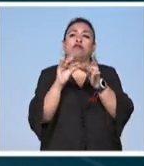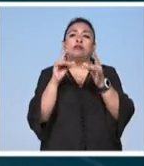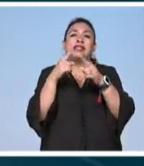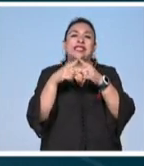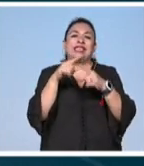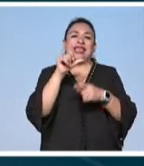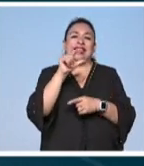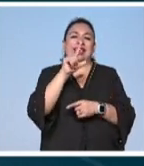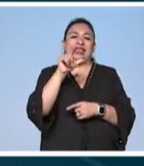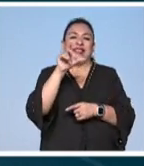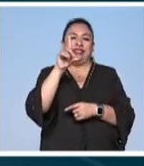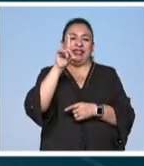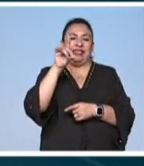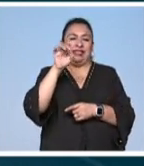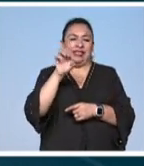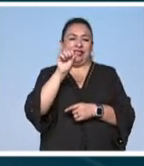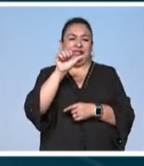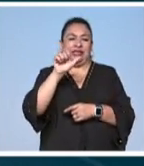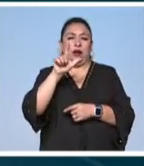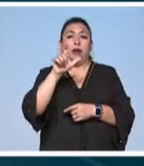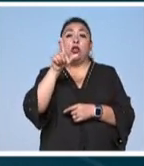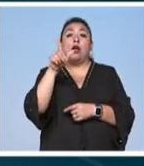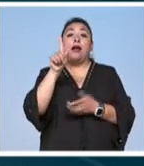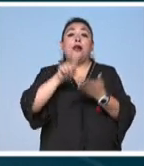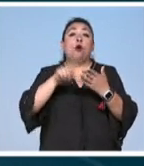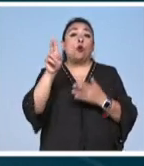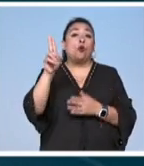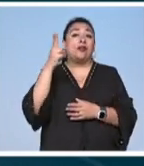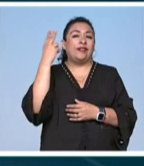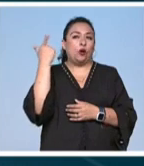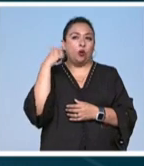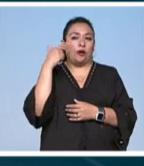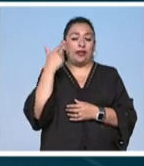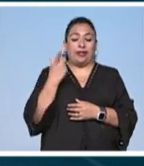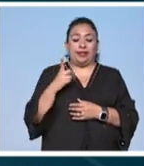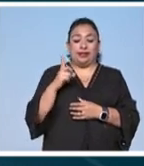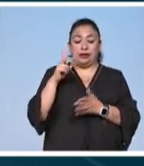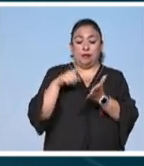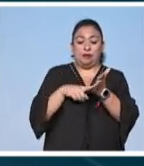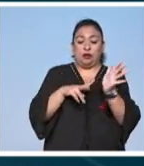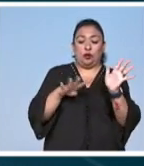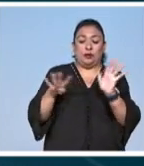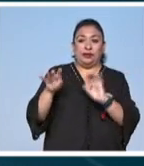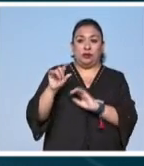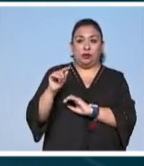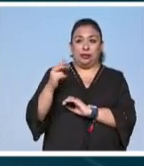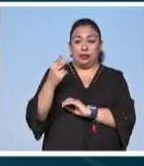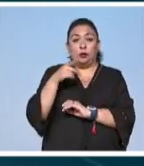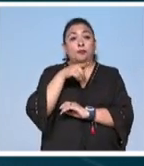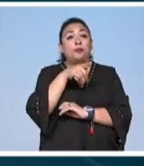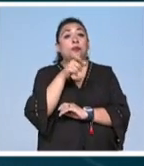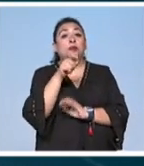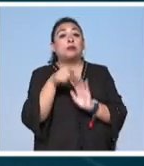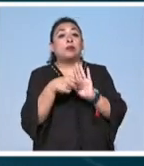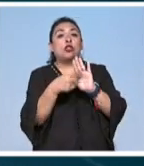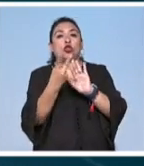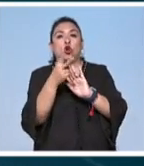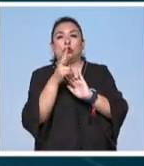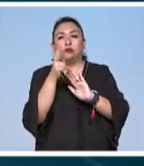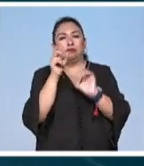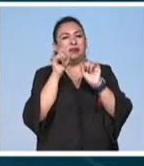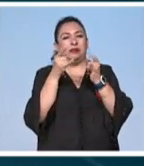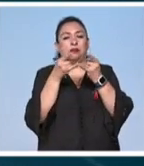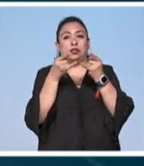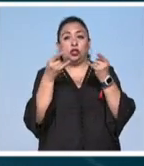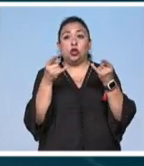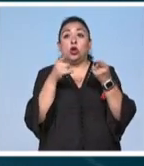de salvador allende que emitió en la universidad de guadalajara en diciembre 72 además se presentarán dos versiones de una